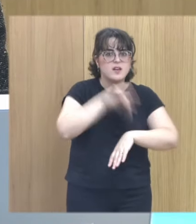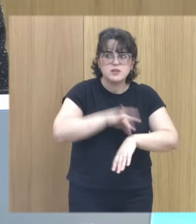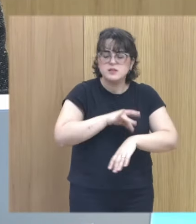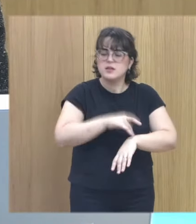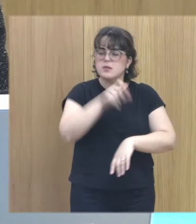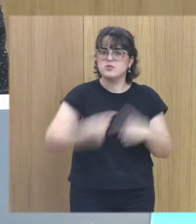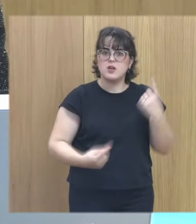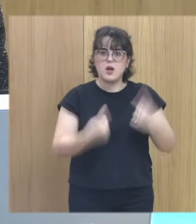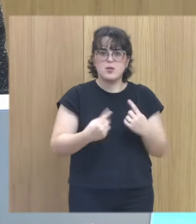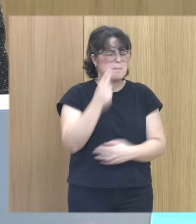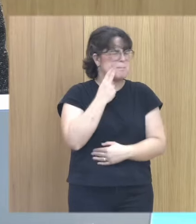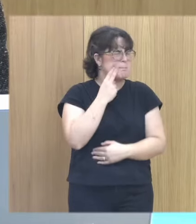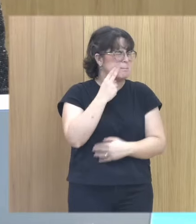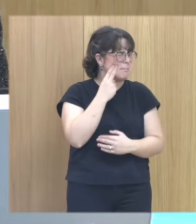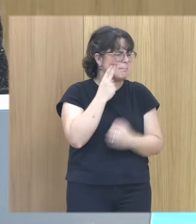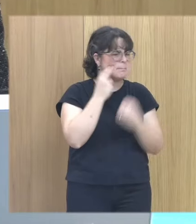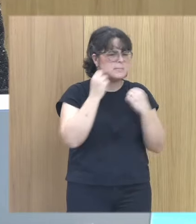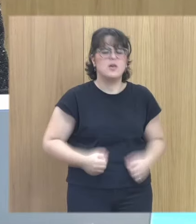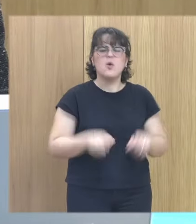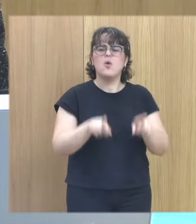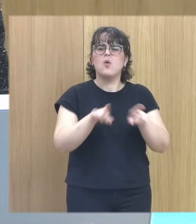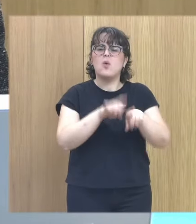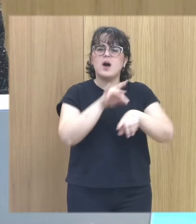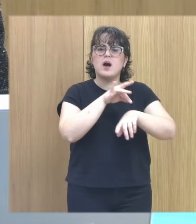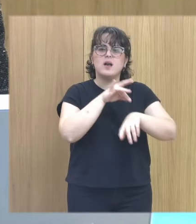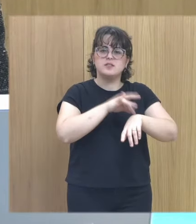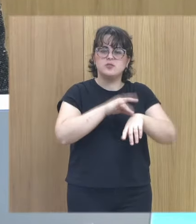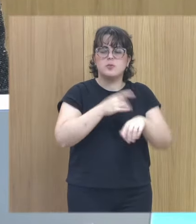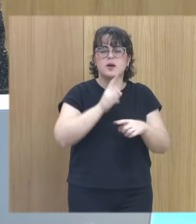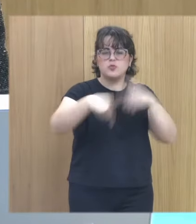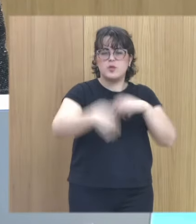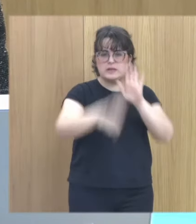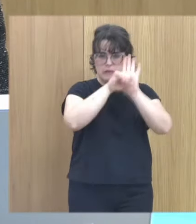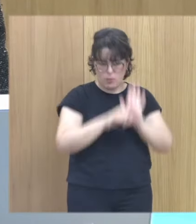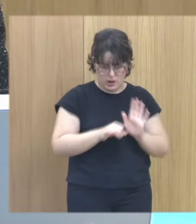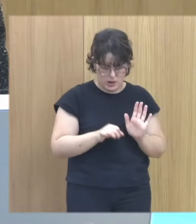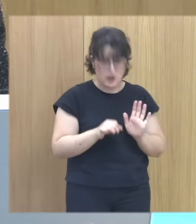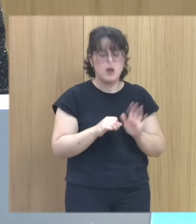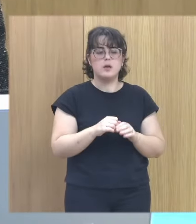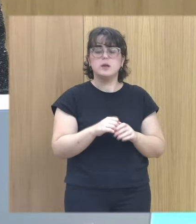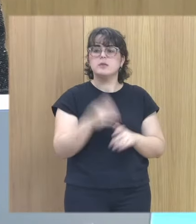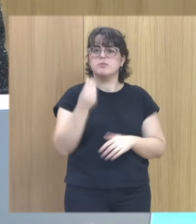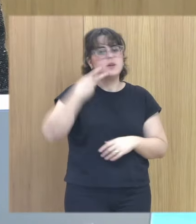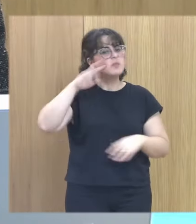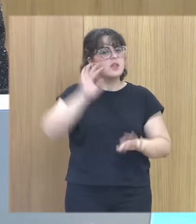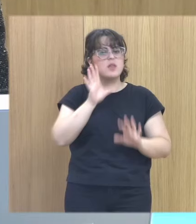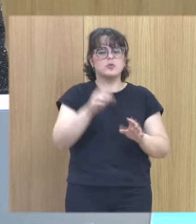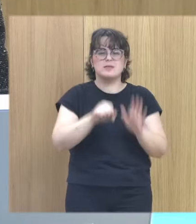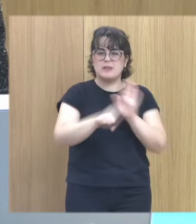personas que tienen pánico en el dentista como sintomatología retraumática de reexperimentación traumática